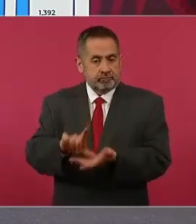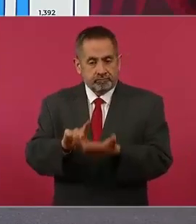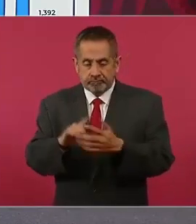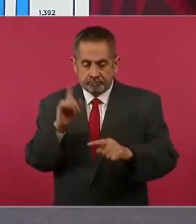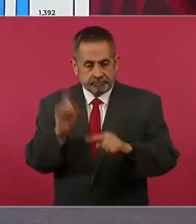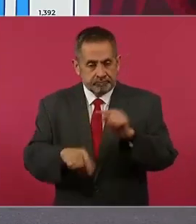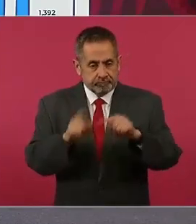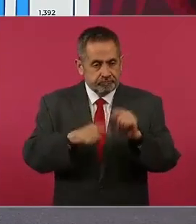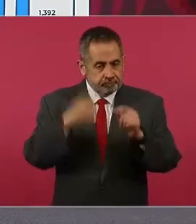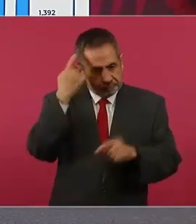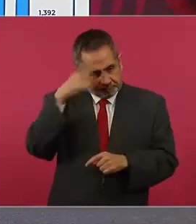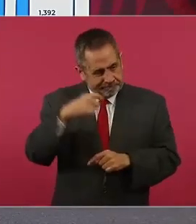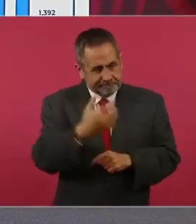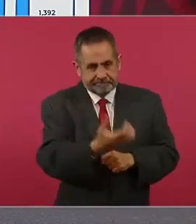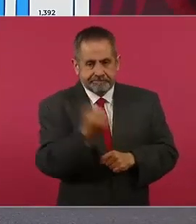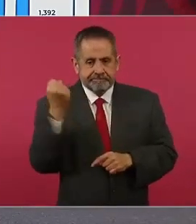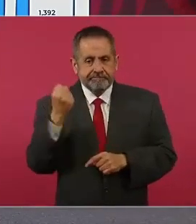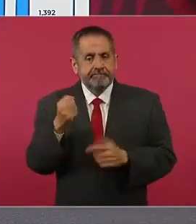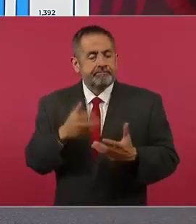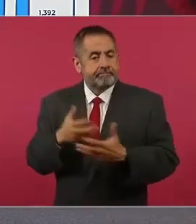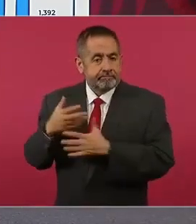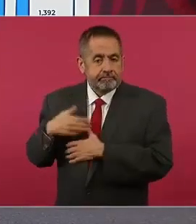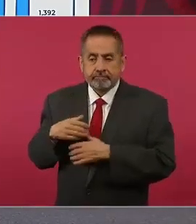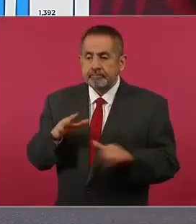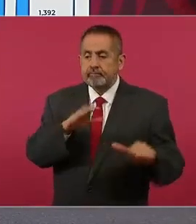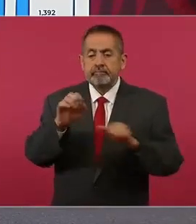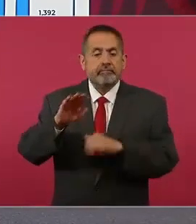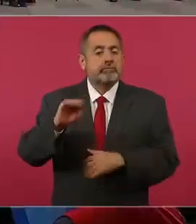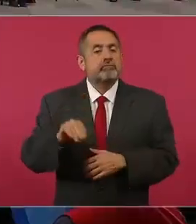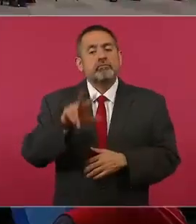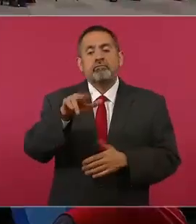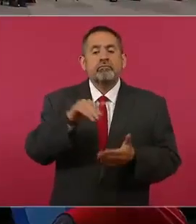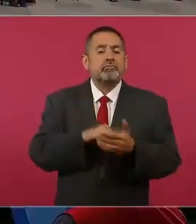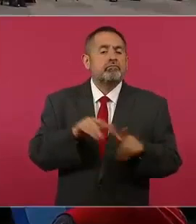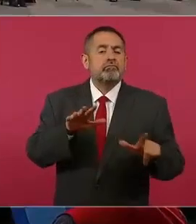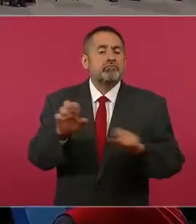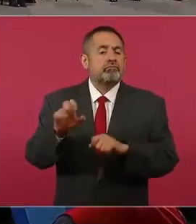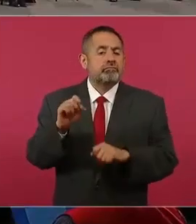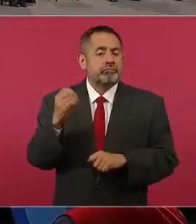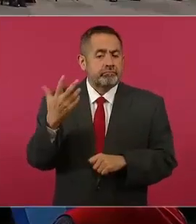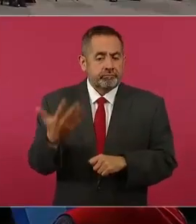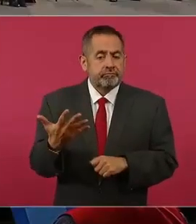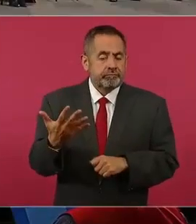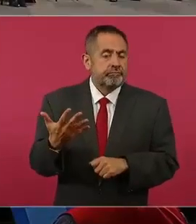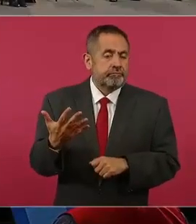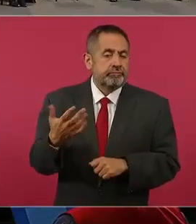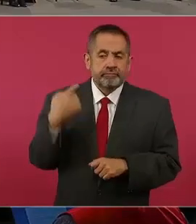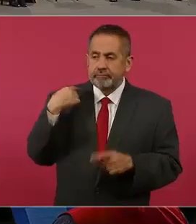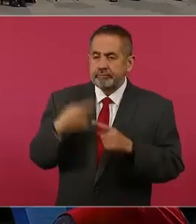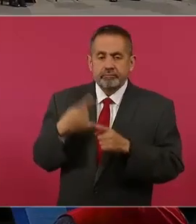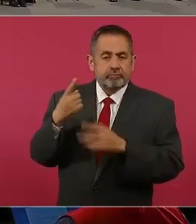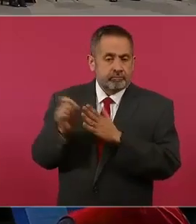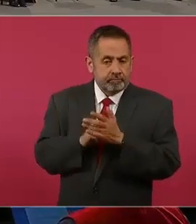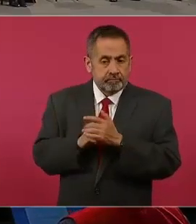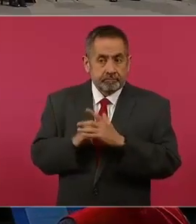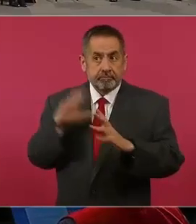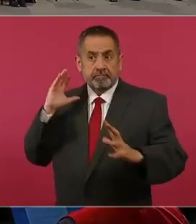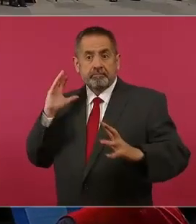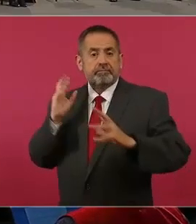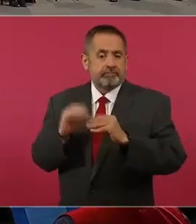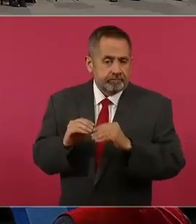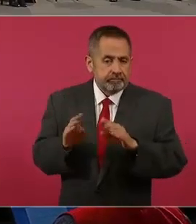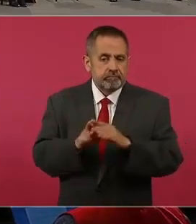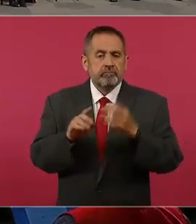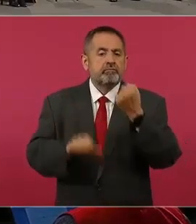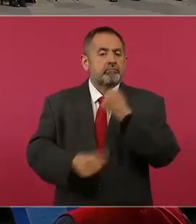recuperados en el periodo, 698 mil 705 en lo que va del mes. En la administración,